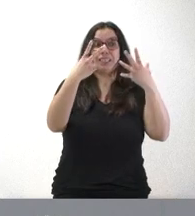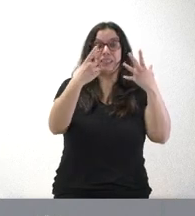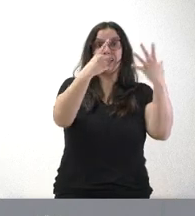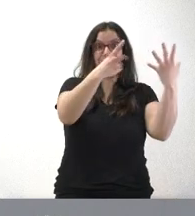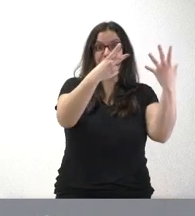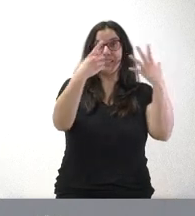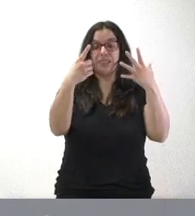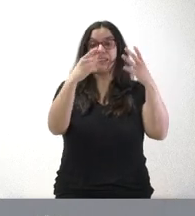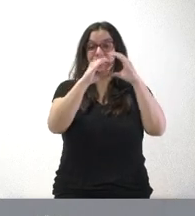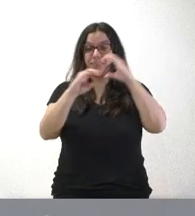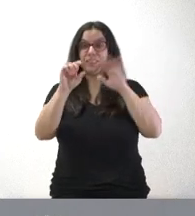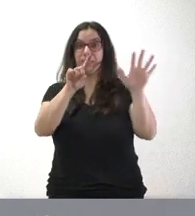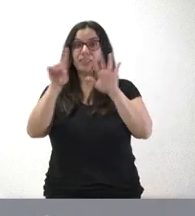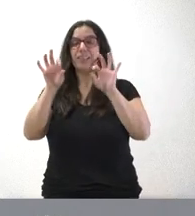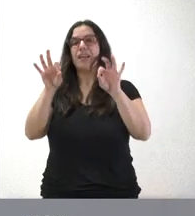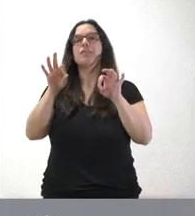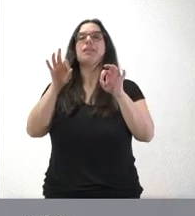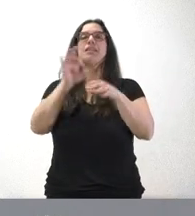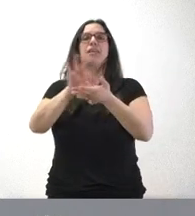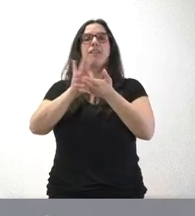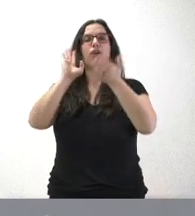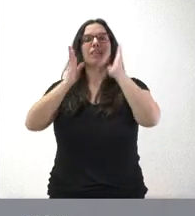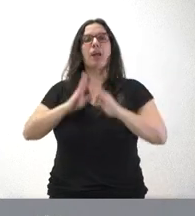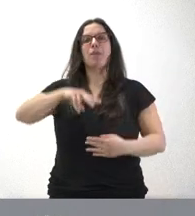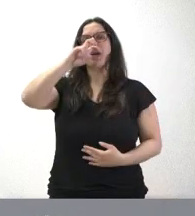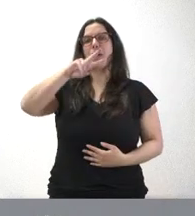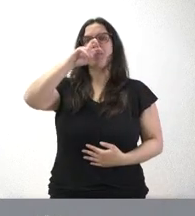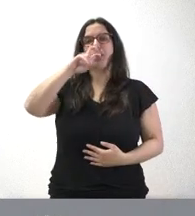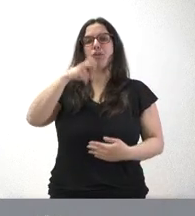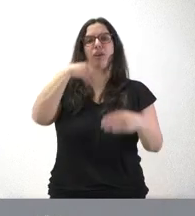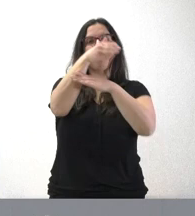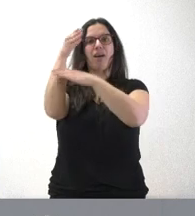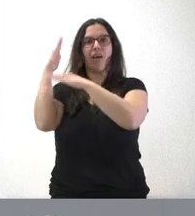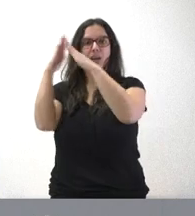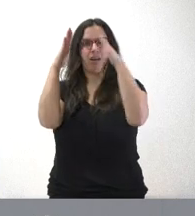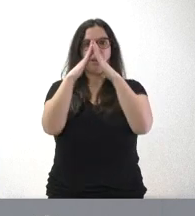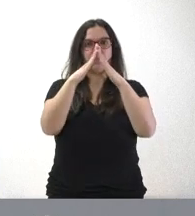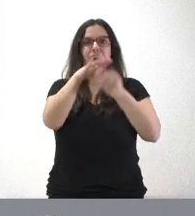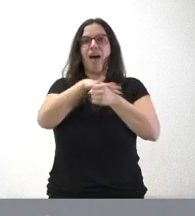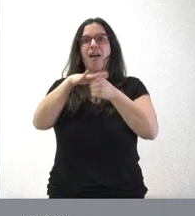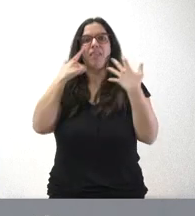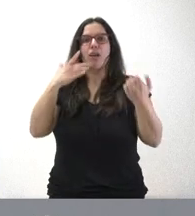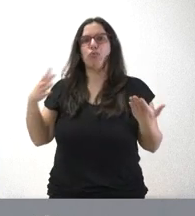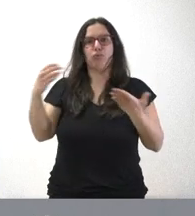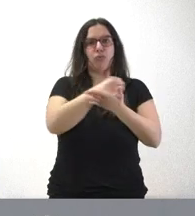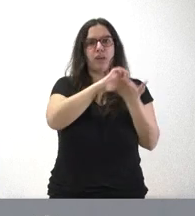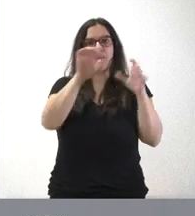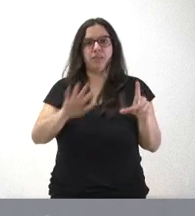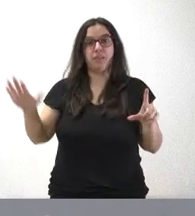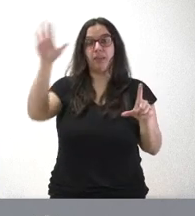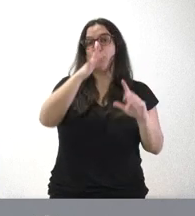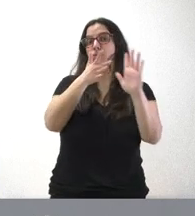servicio de terapias respiratorias domiciliarias en todas las áreas de salud de la comunidad autónoma. Se trata de abordar